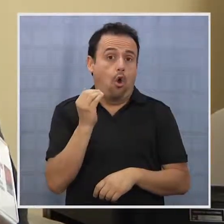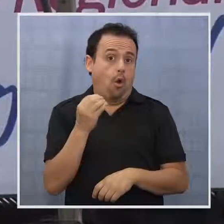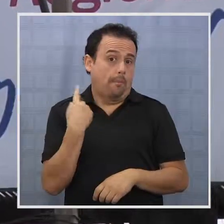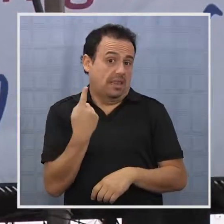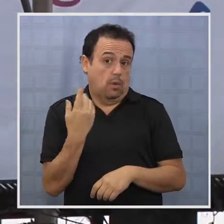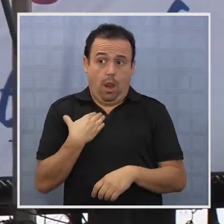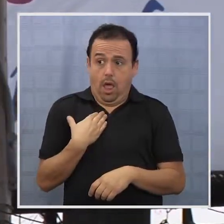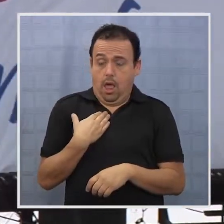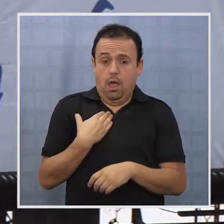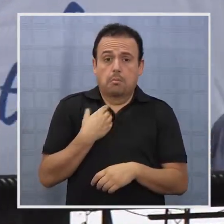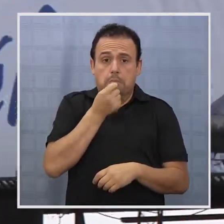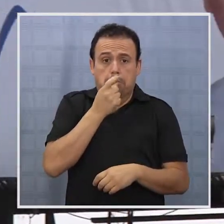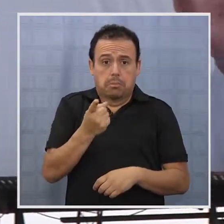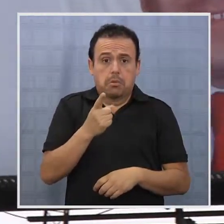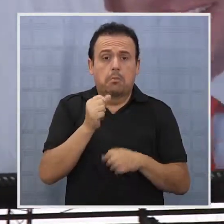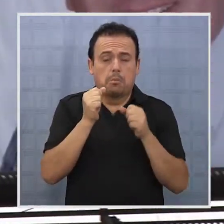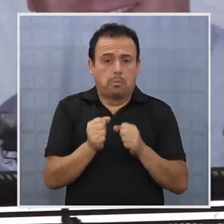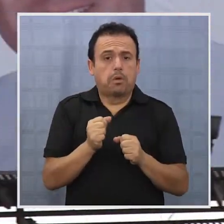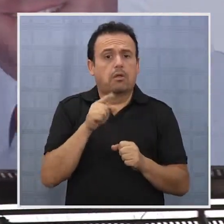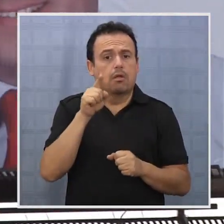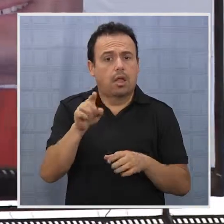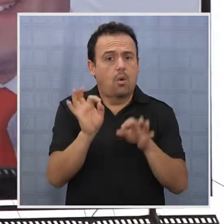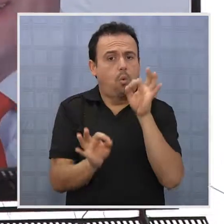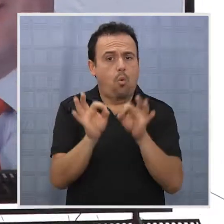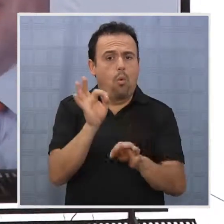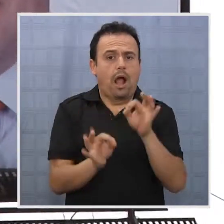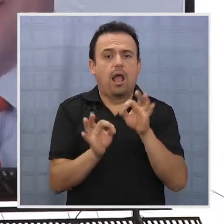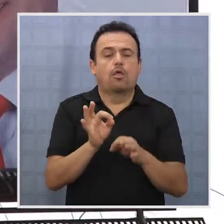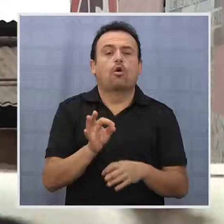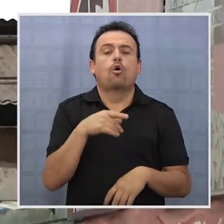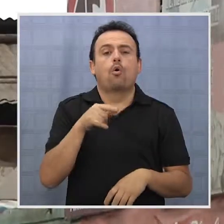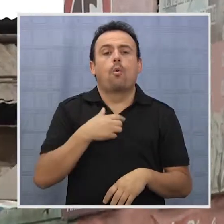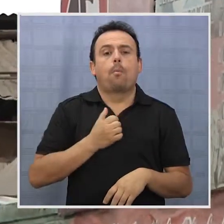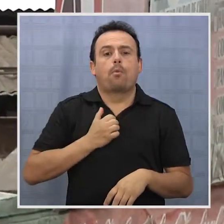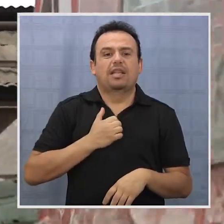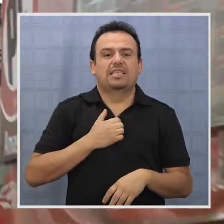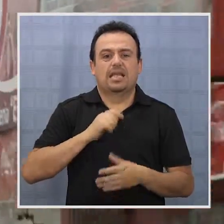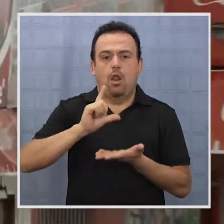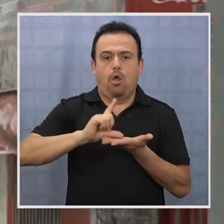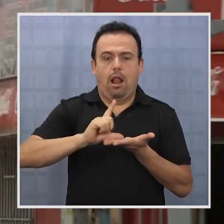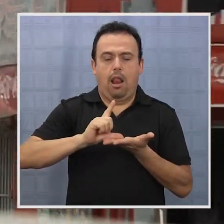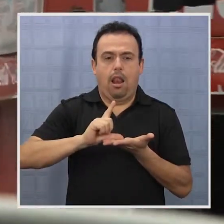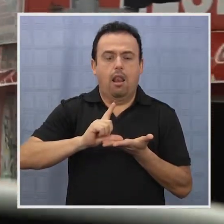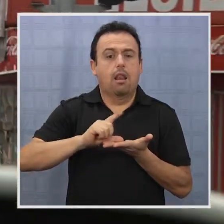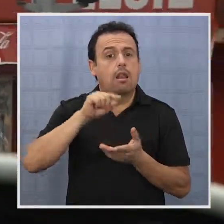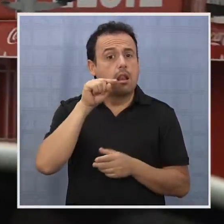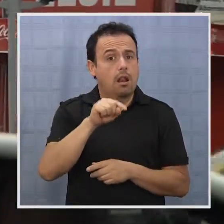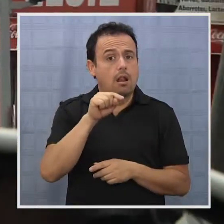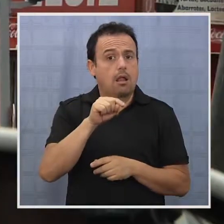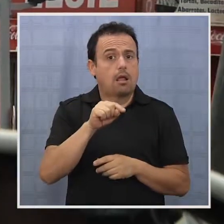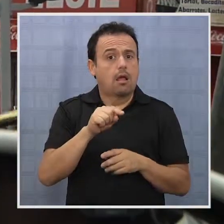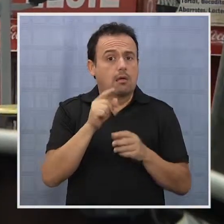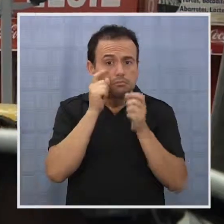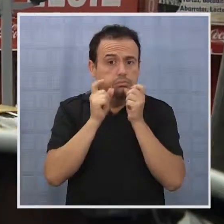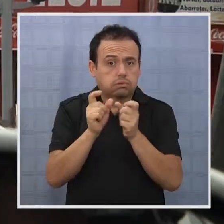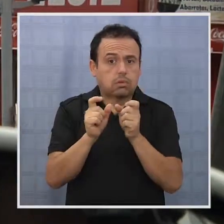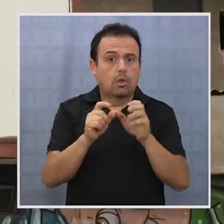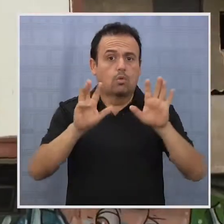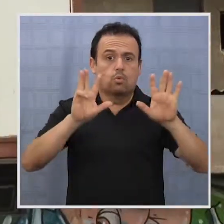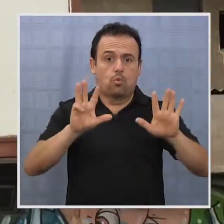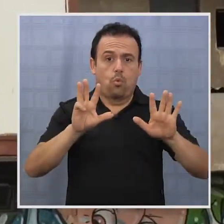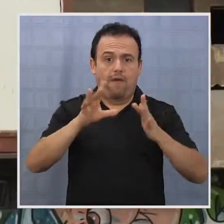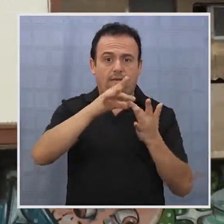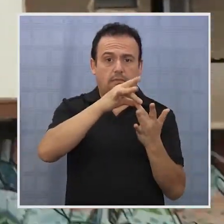particular, quien resuelve y es competente para resolver son los juzgados de policía local. Para estos comicios se postulan